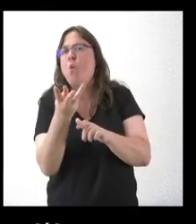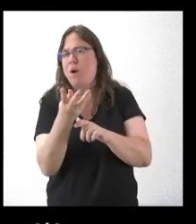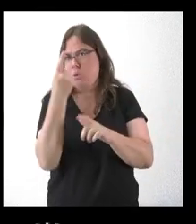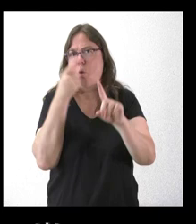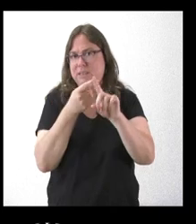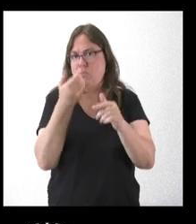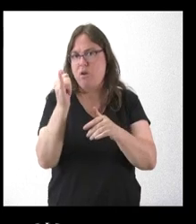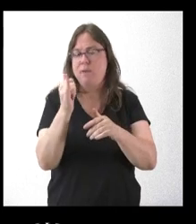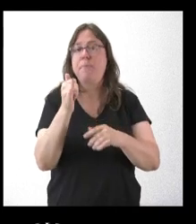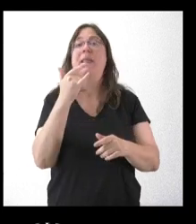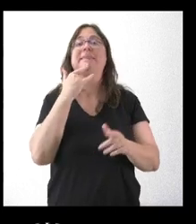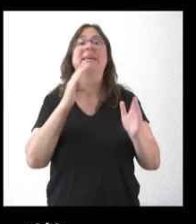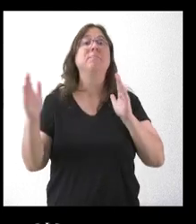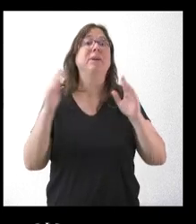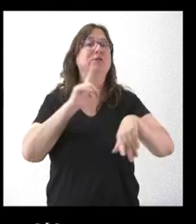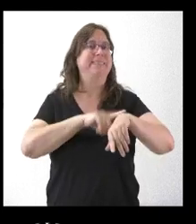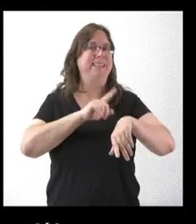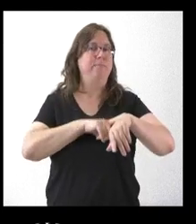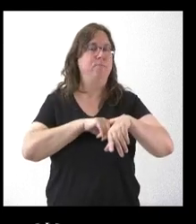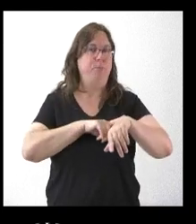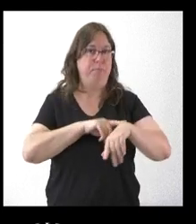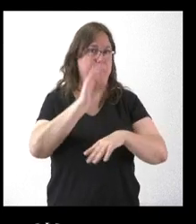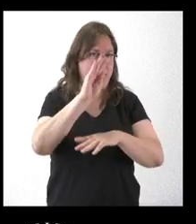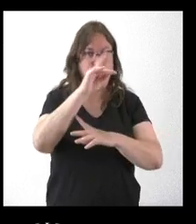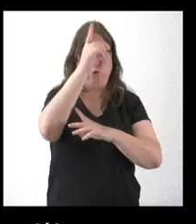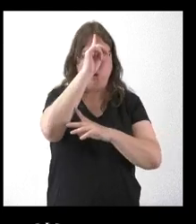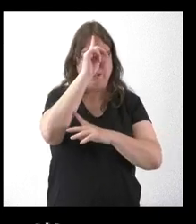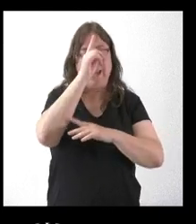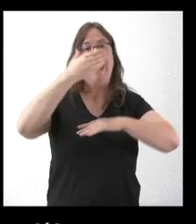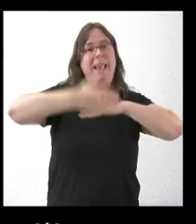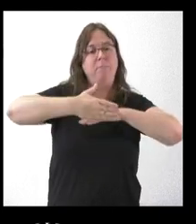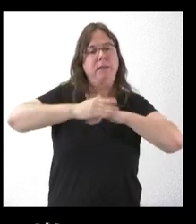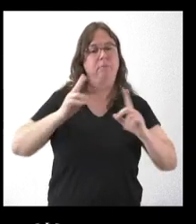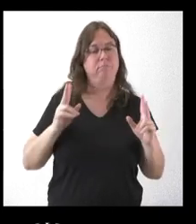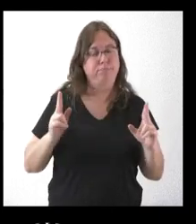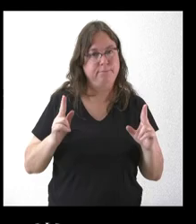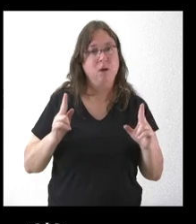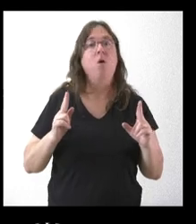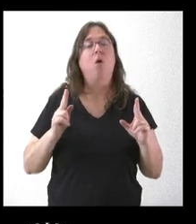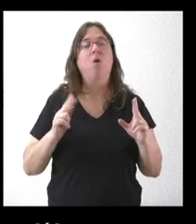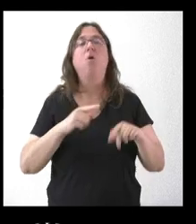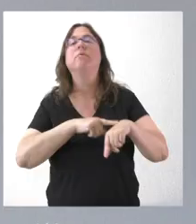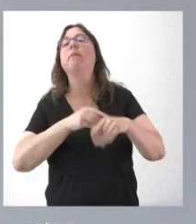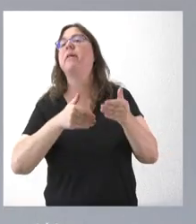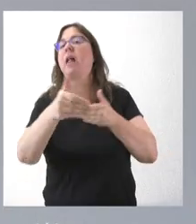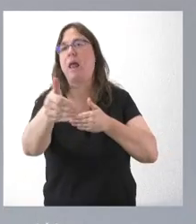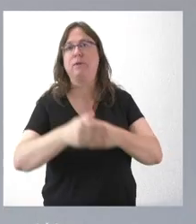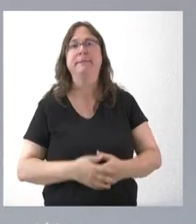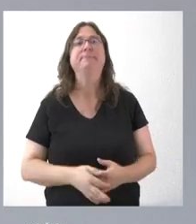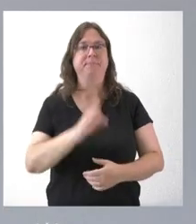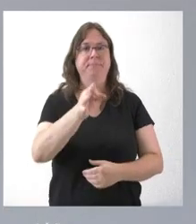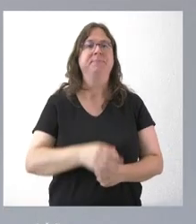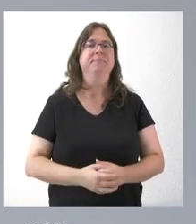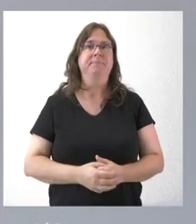Y el periodo de tiempos, no sé si se limita o se va a evaluar, bueno, pues si ha dado sus frutos. Sí, lógicamente